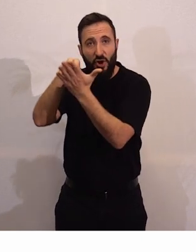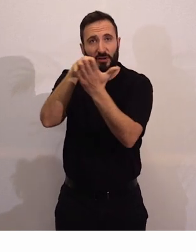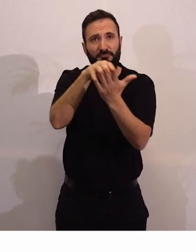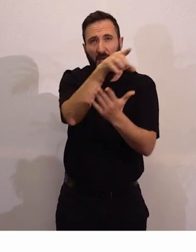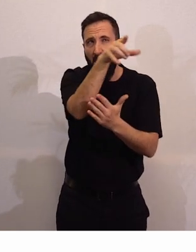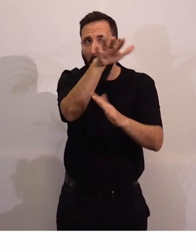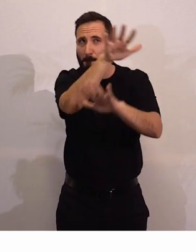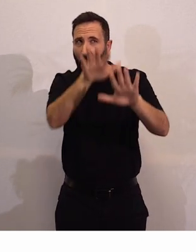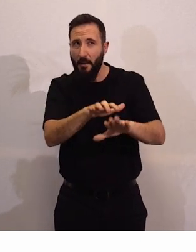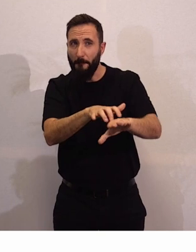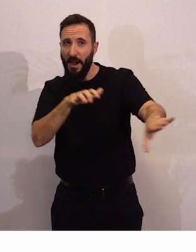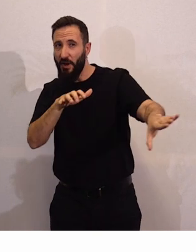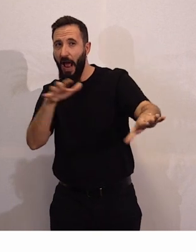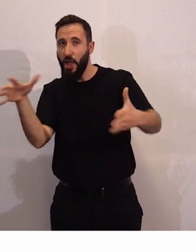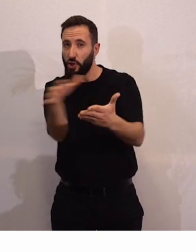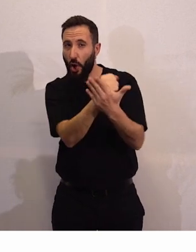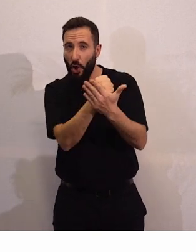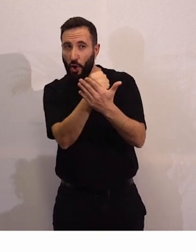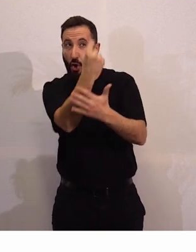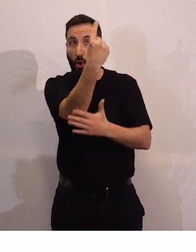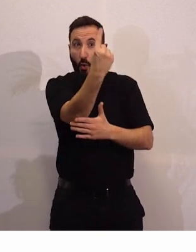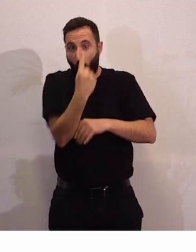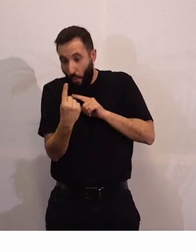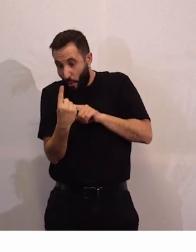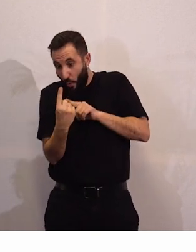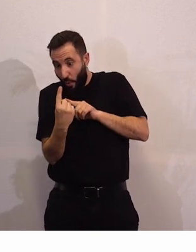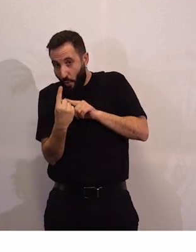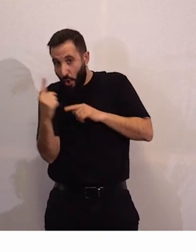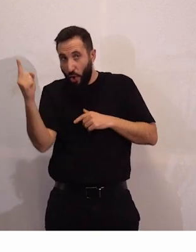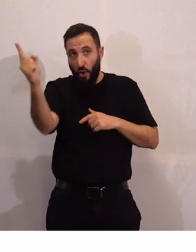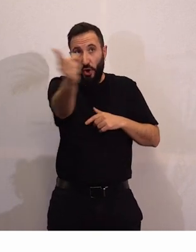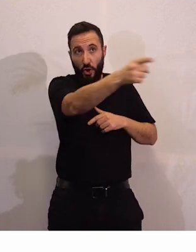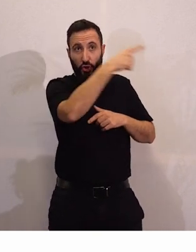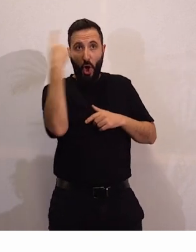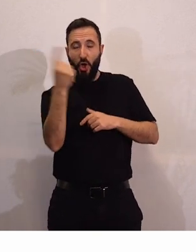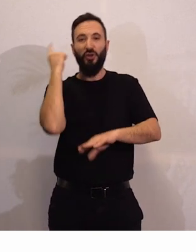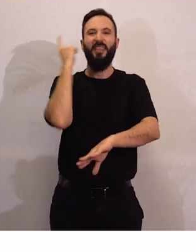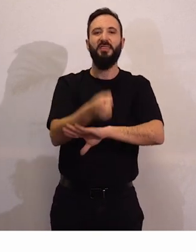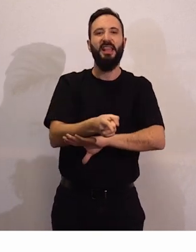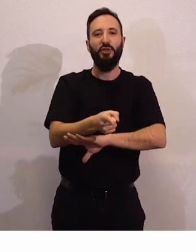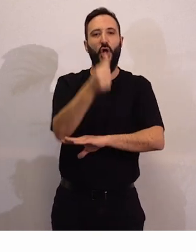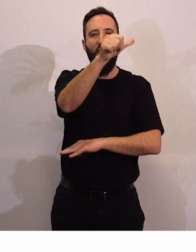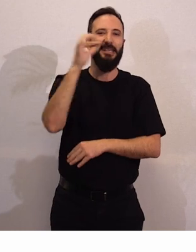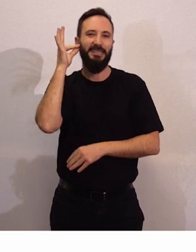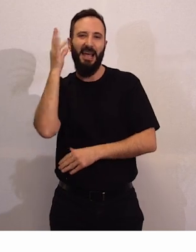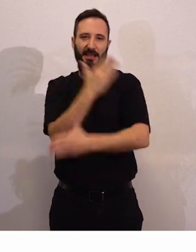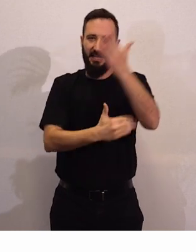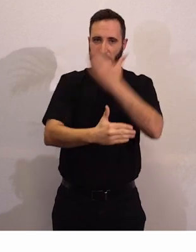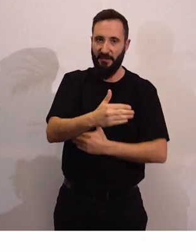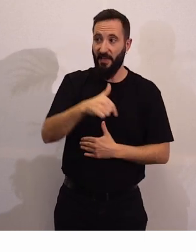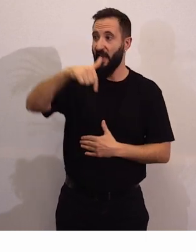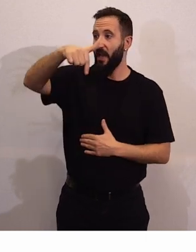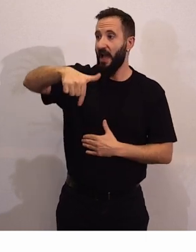prácticamente todos, menos uno, son directores y directoras con discapacidad. Tenemos aquí a nuestra